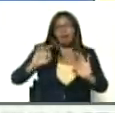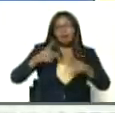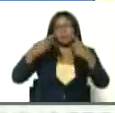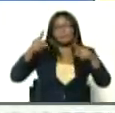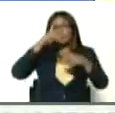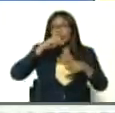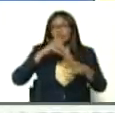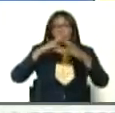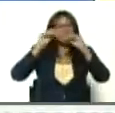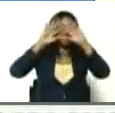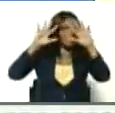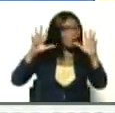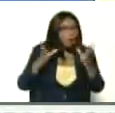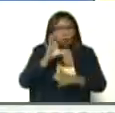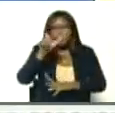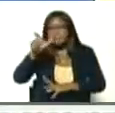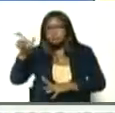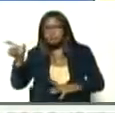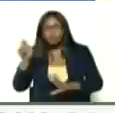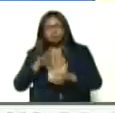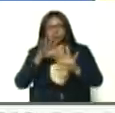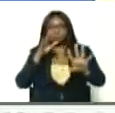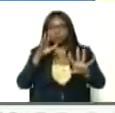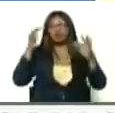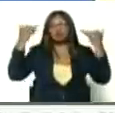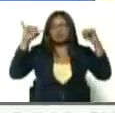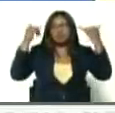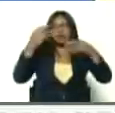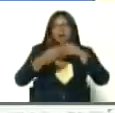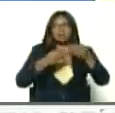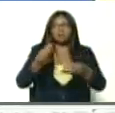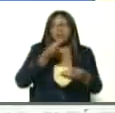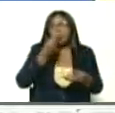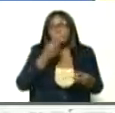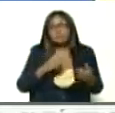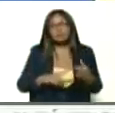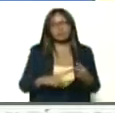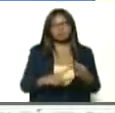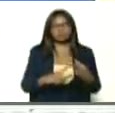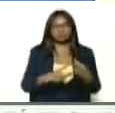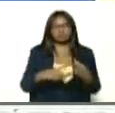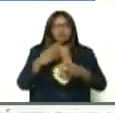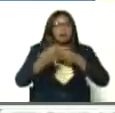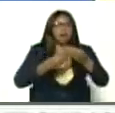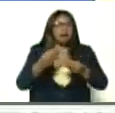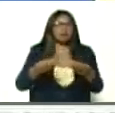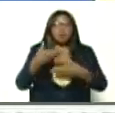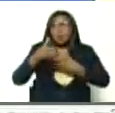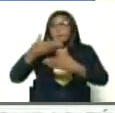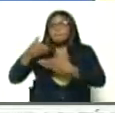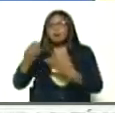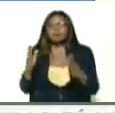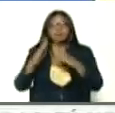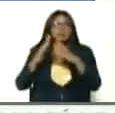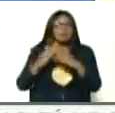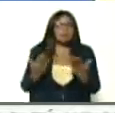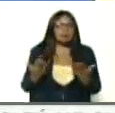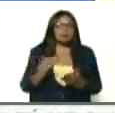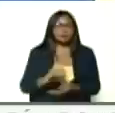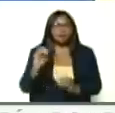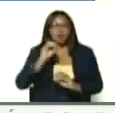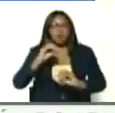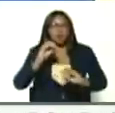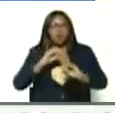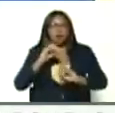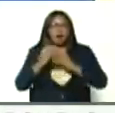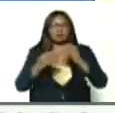todo el mundo, hace una comida, hace un compartir, o hace